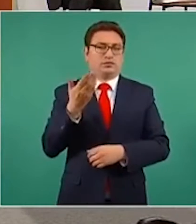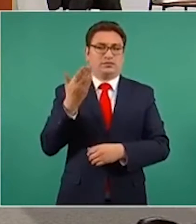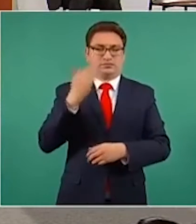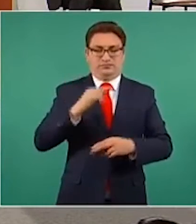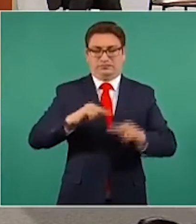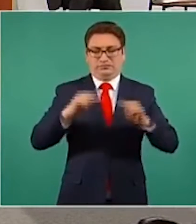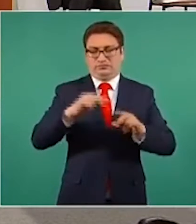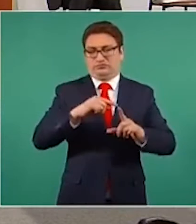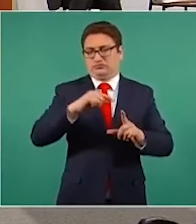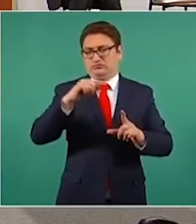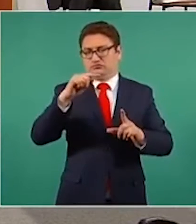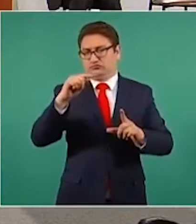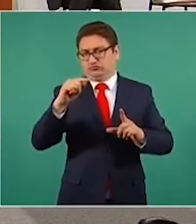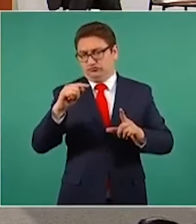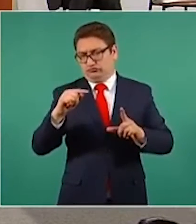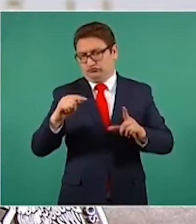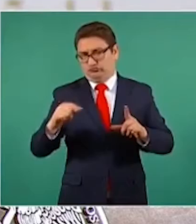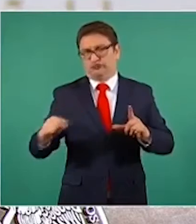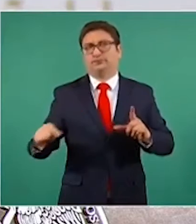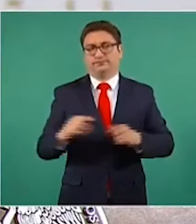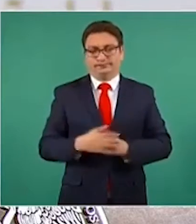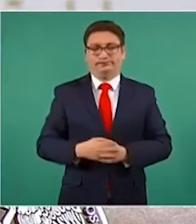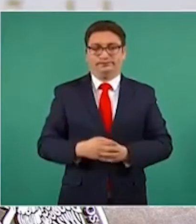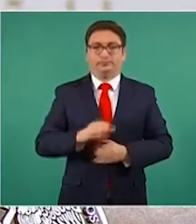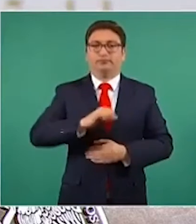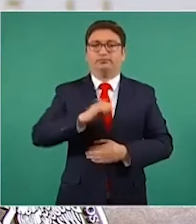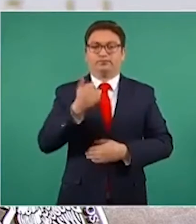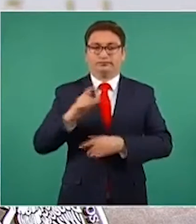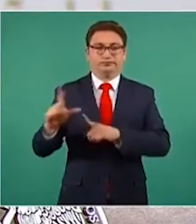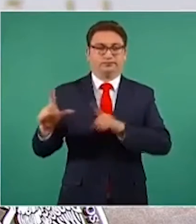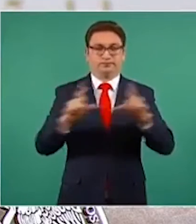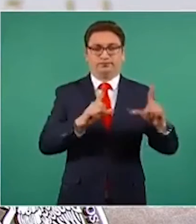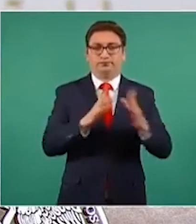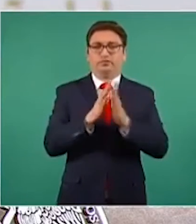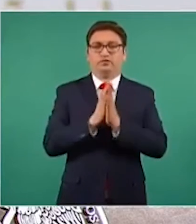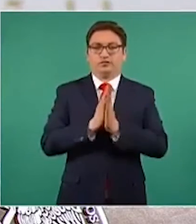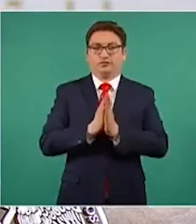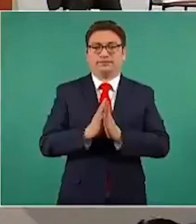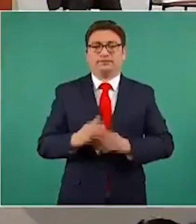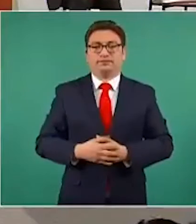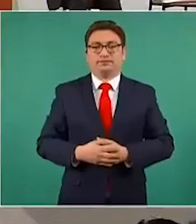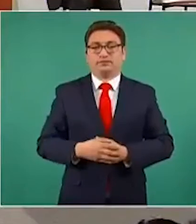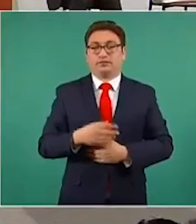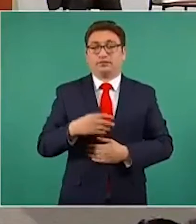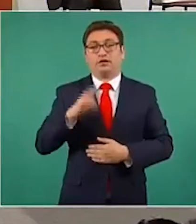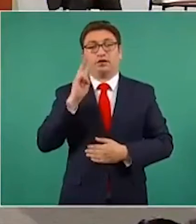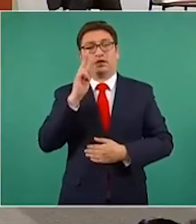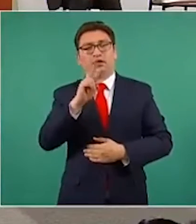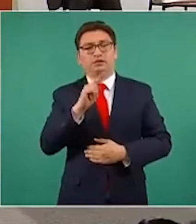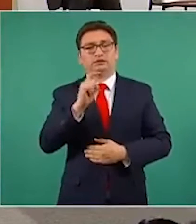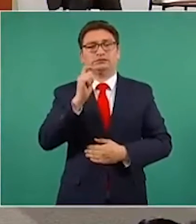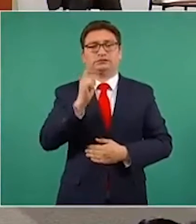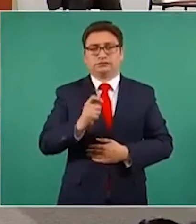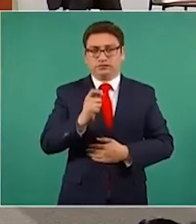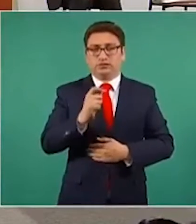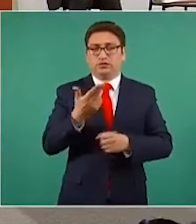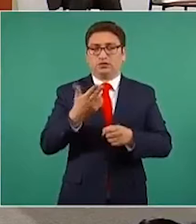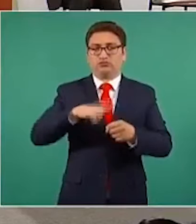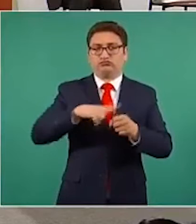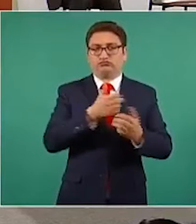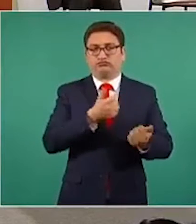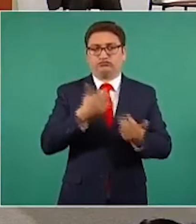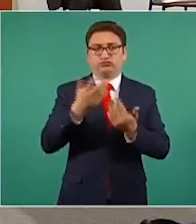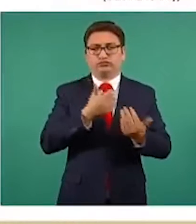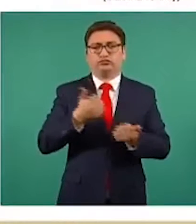trayectoria de descenso. La siguiente, por favor. La siguiente imagen lo que nos muestra es la ocupación hospitalaria.